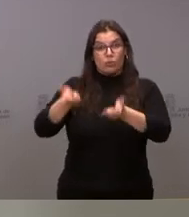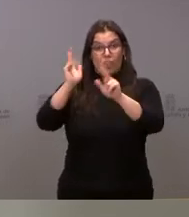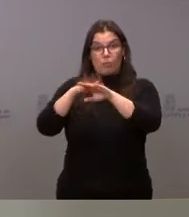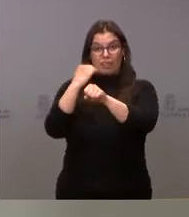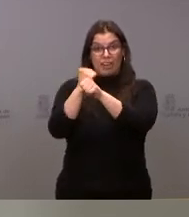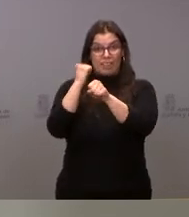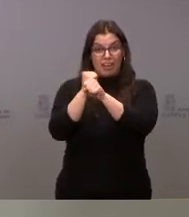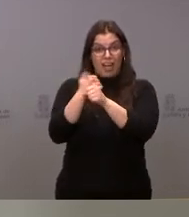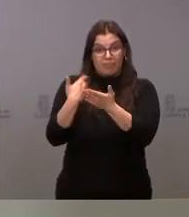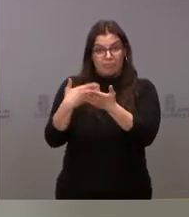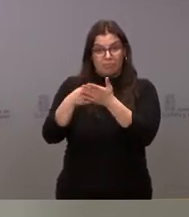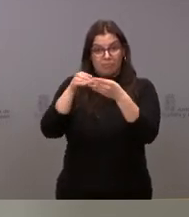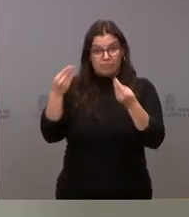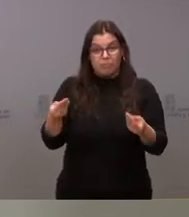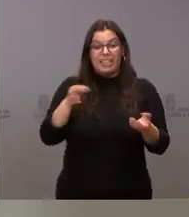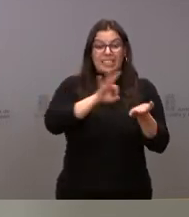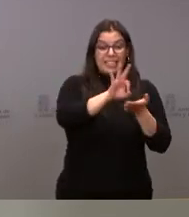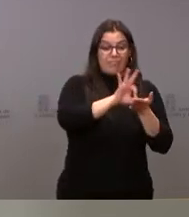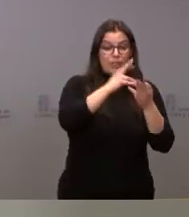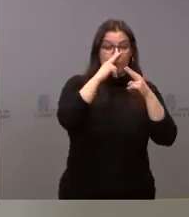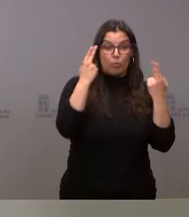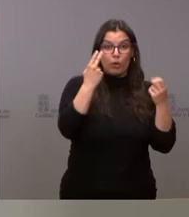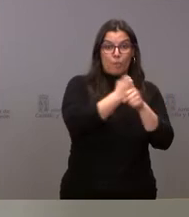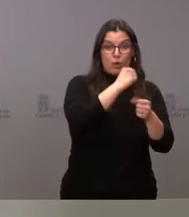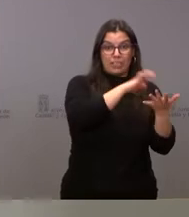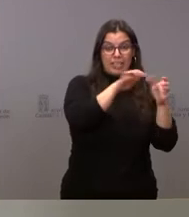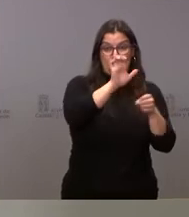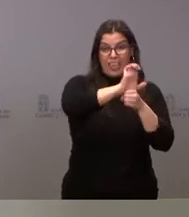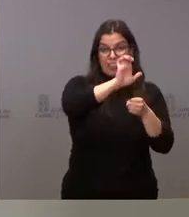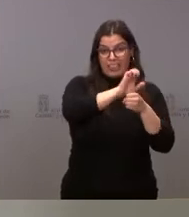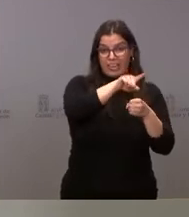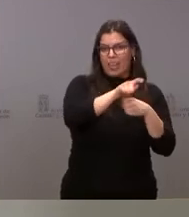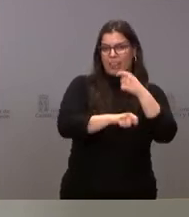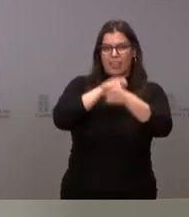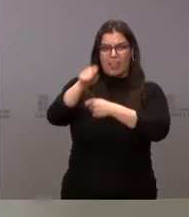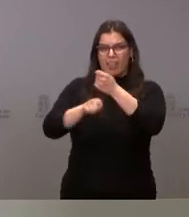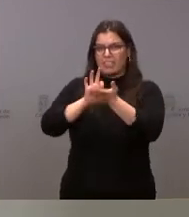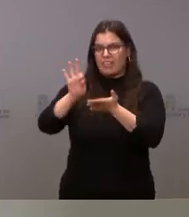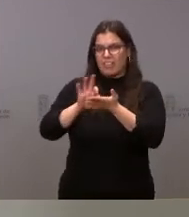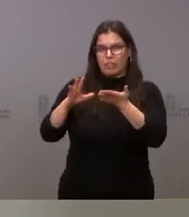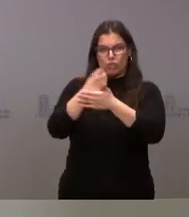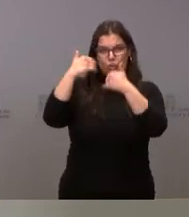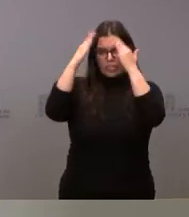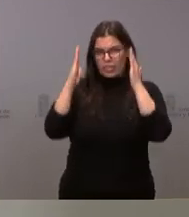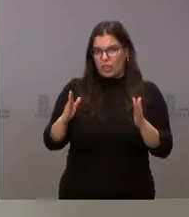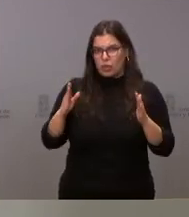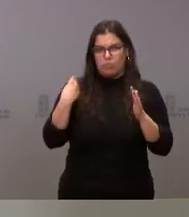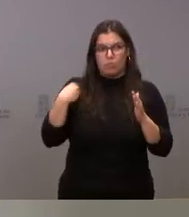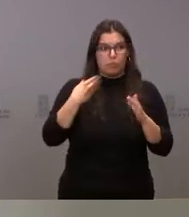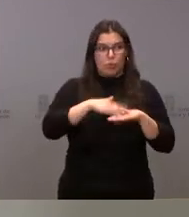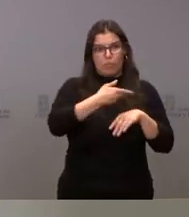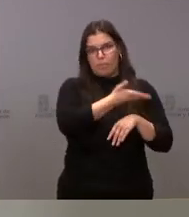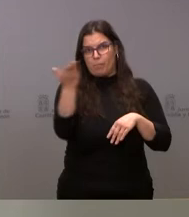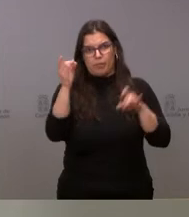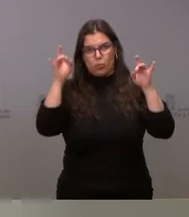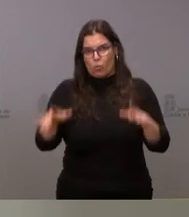se les dará desde las oficinas del Servicio Público de Empleo de Castilla y León-Ecil todos los servicios incluidos en la cartera común del Sistema